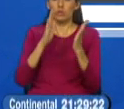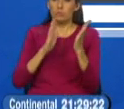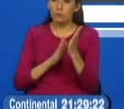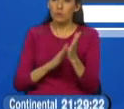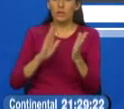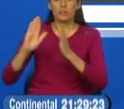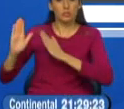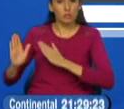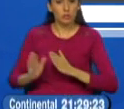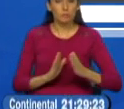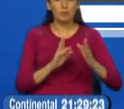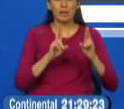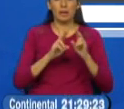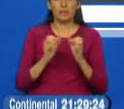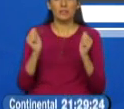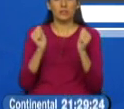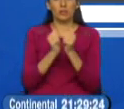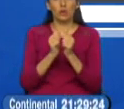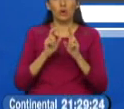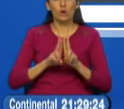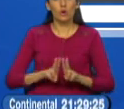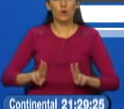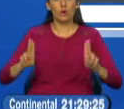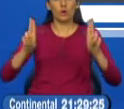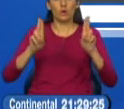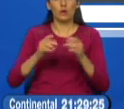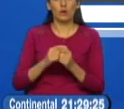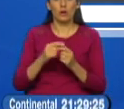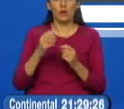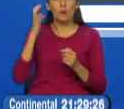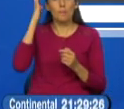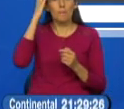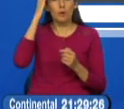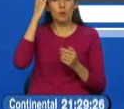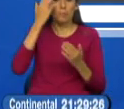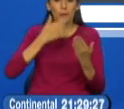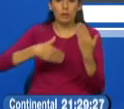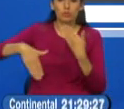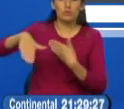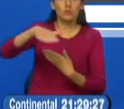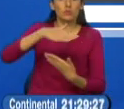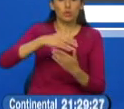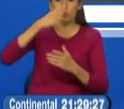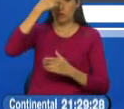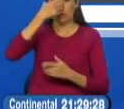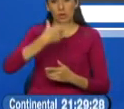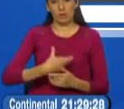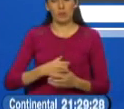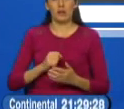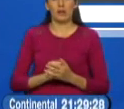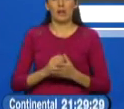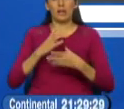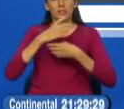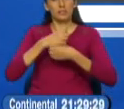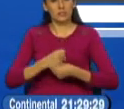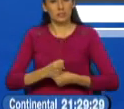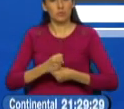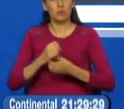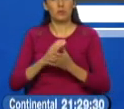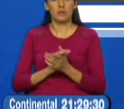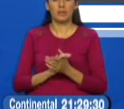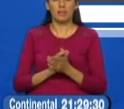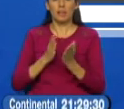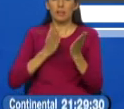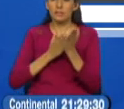tanto desde el punto de vista político esto es contribuir a la paz mundial a la seguridad al desarme